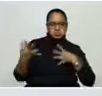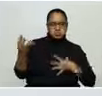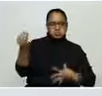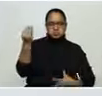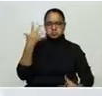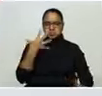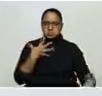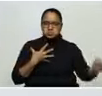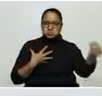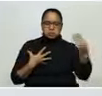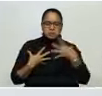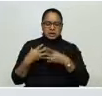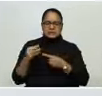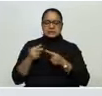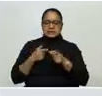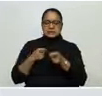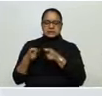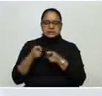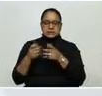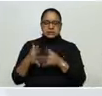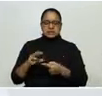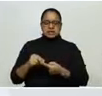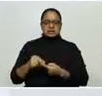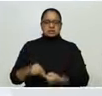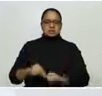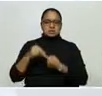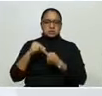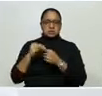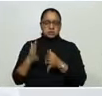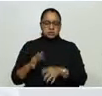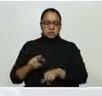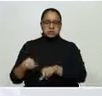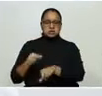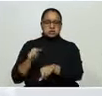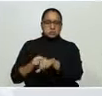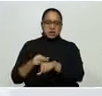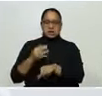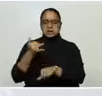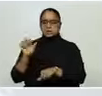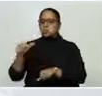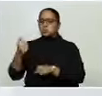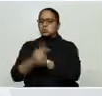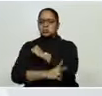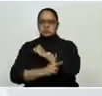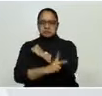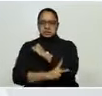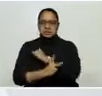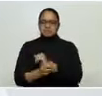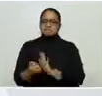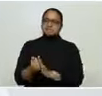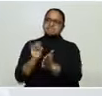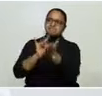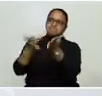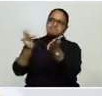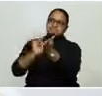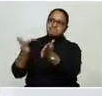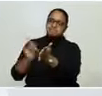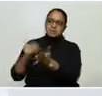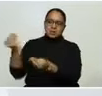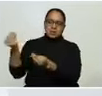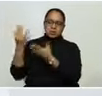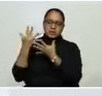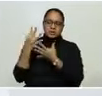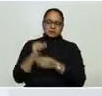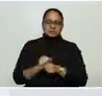nacionales, también expertos de fuera del país. Y de igual manera agradecemos la opinión, el